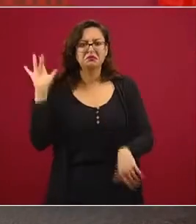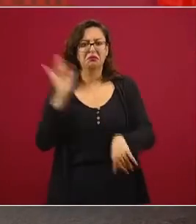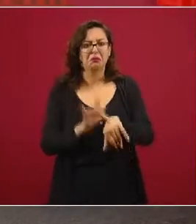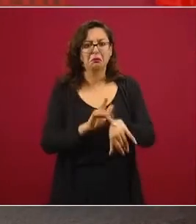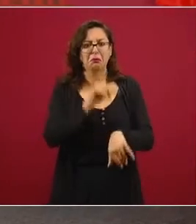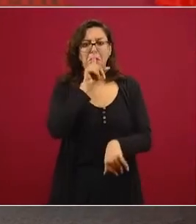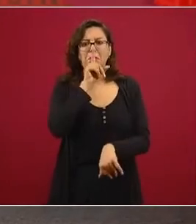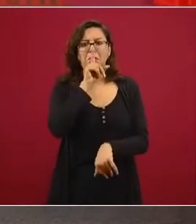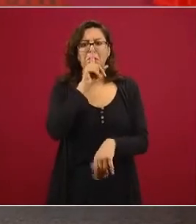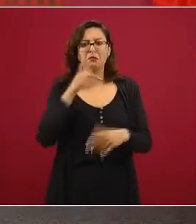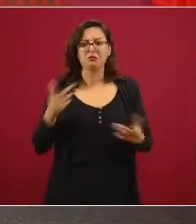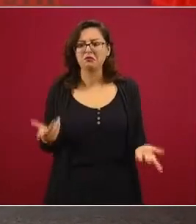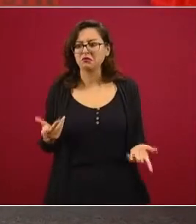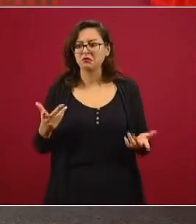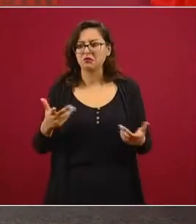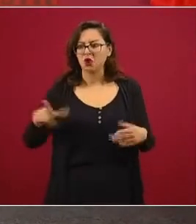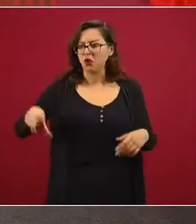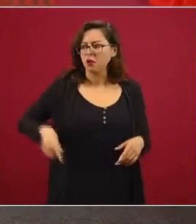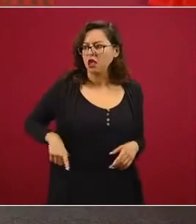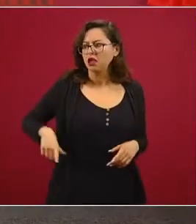a su vida personal.